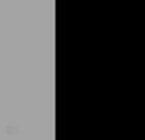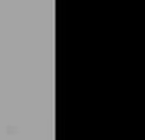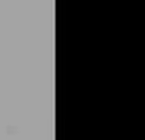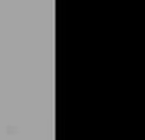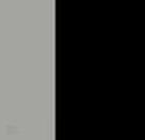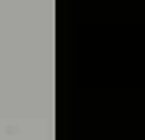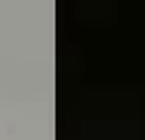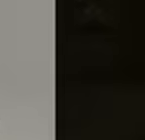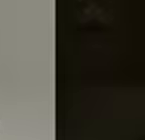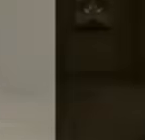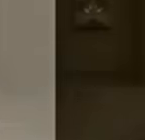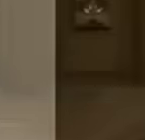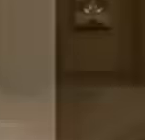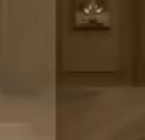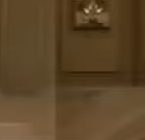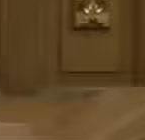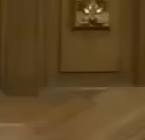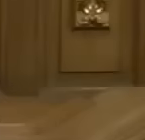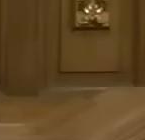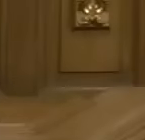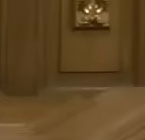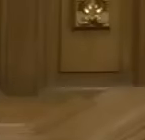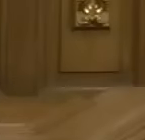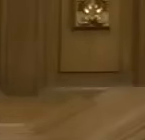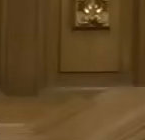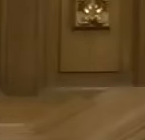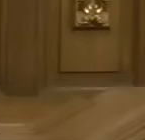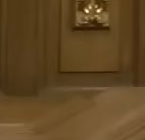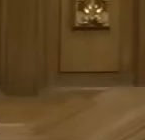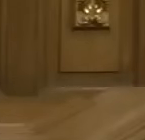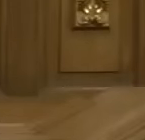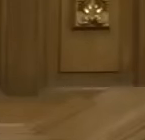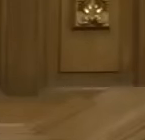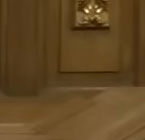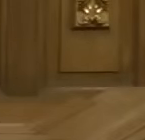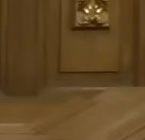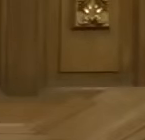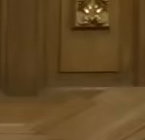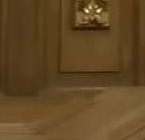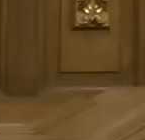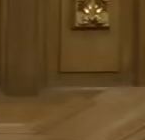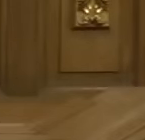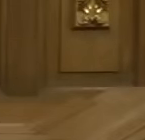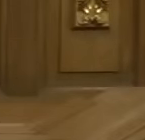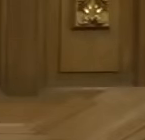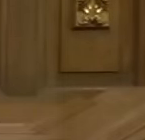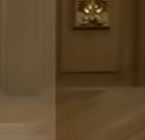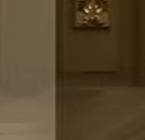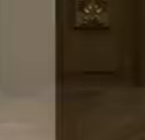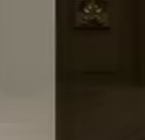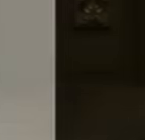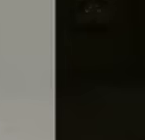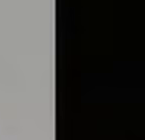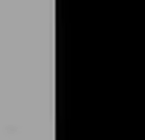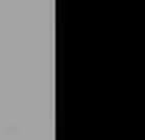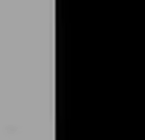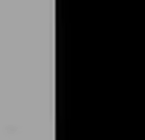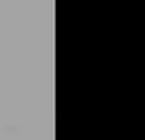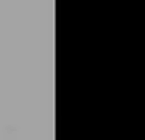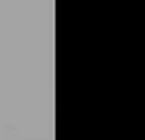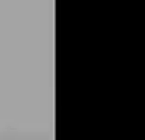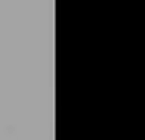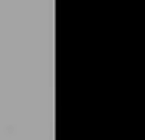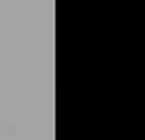información paralela y en la siguiente lámina lo tienen ese laboratorio forense se asocia con este grupo de